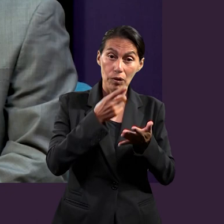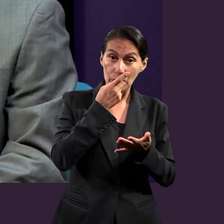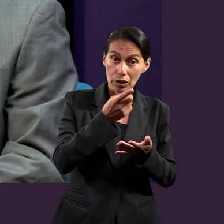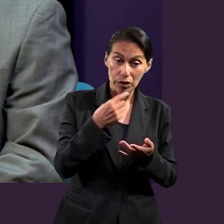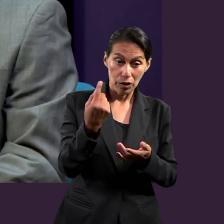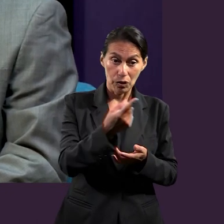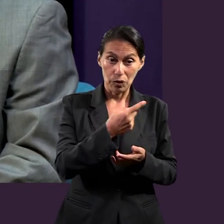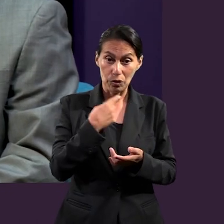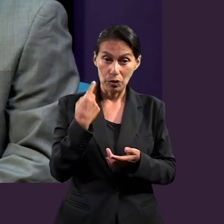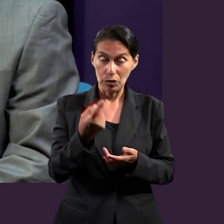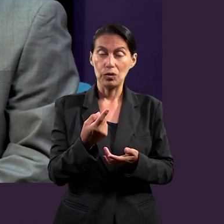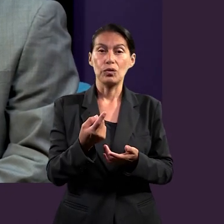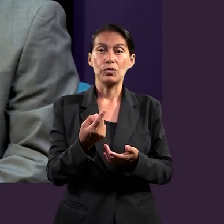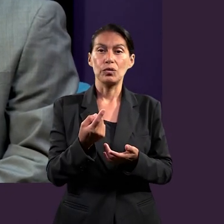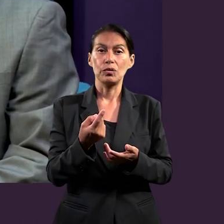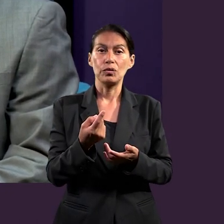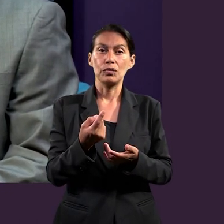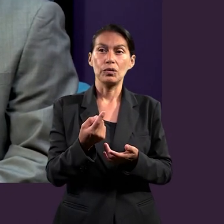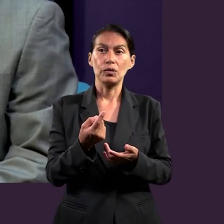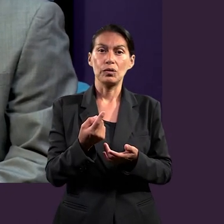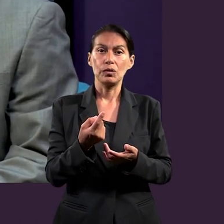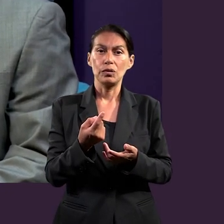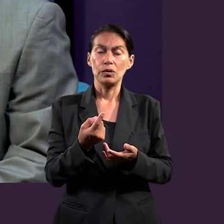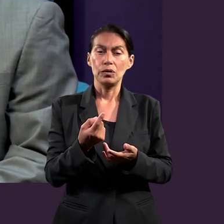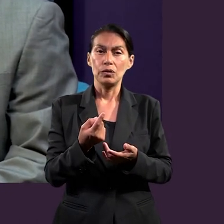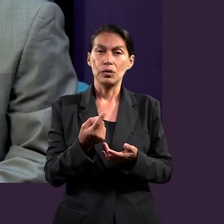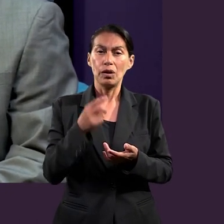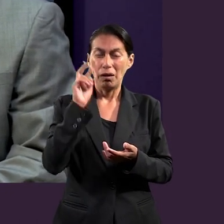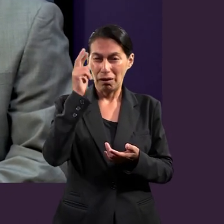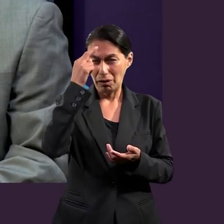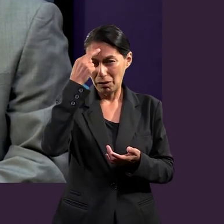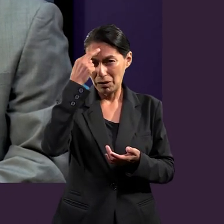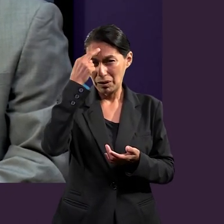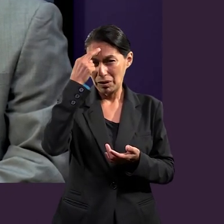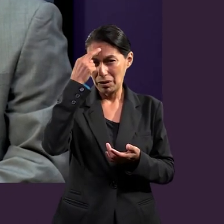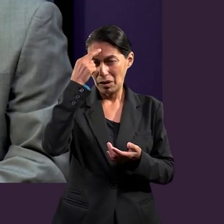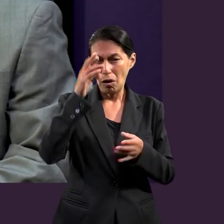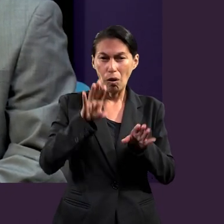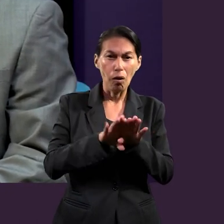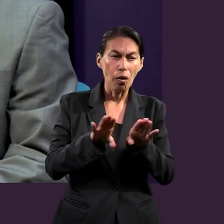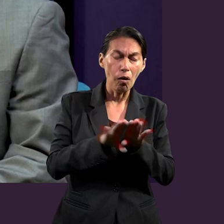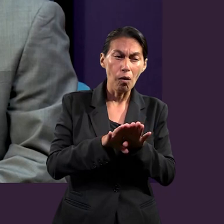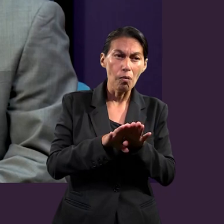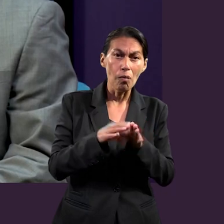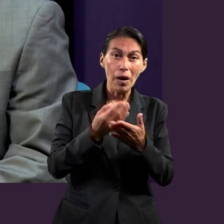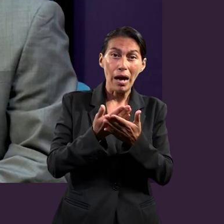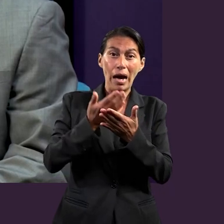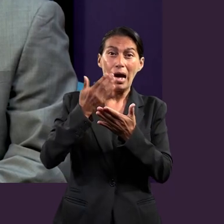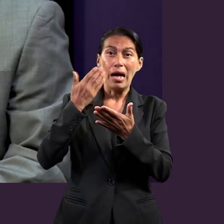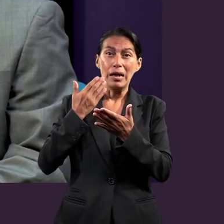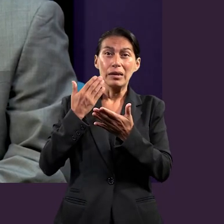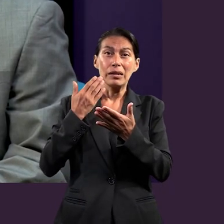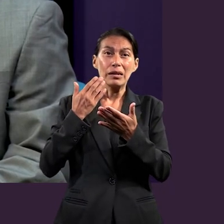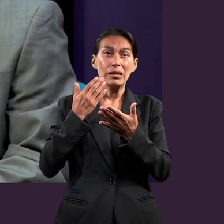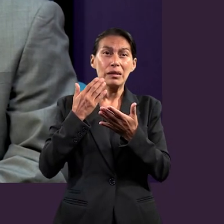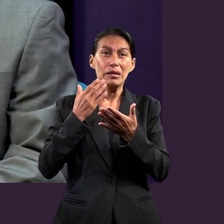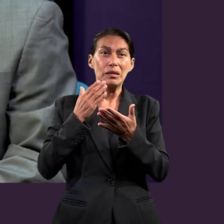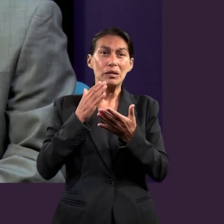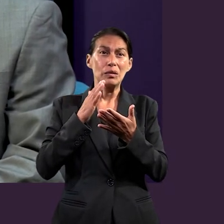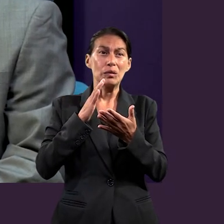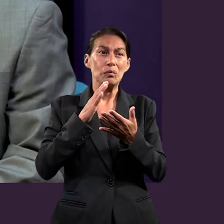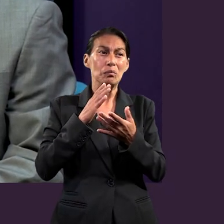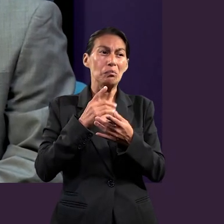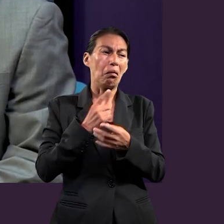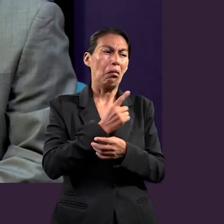Básicamente, cuando Pablo nos dice que no nos convirtamos en cómplices, debemos recordar que nosotros fuimos